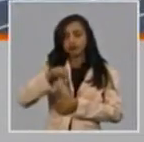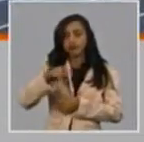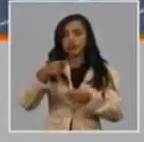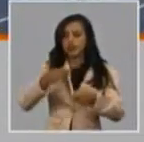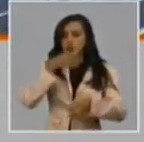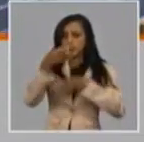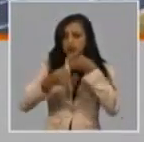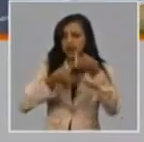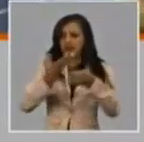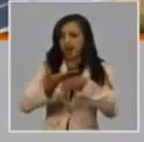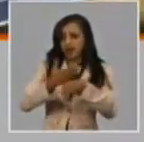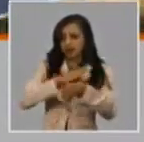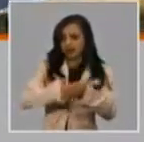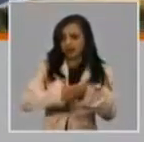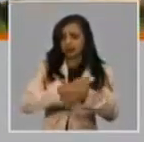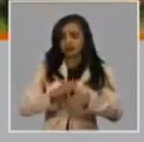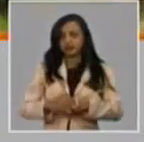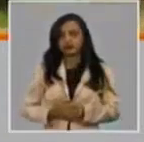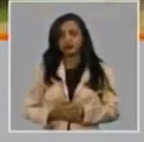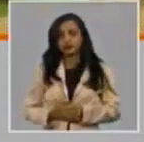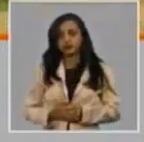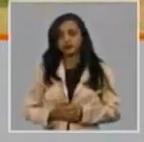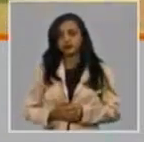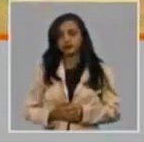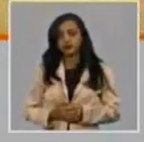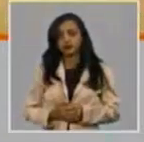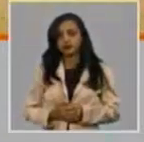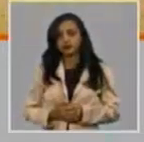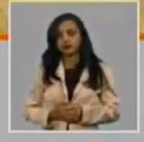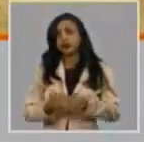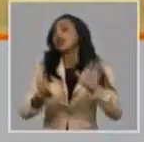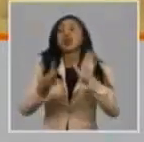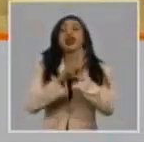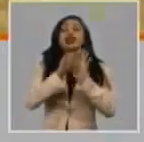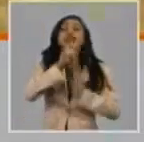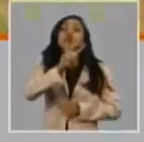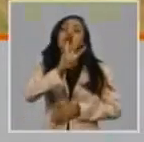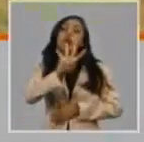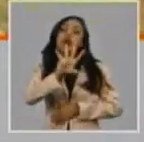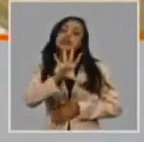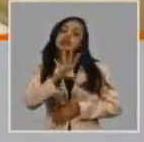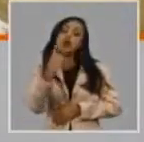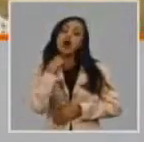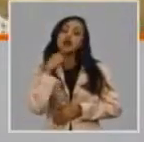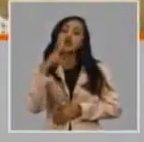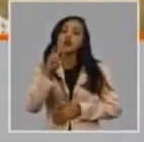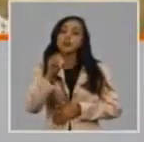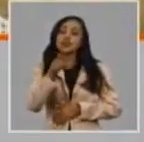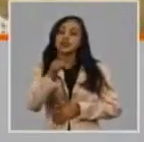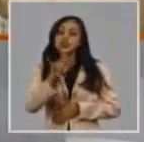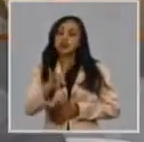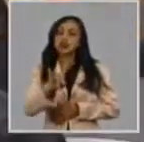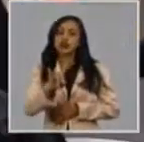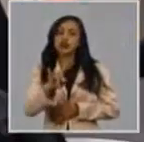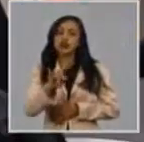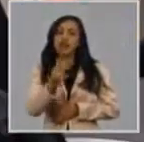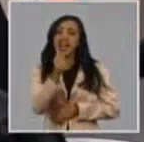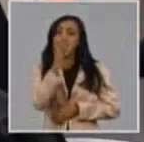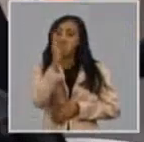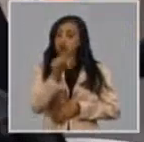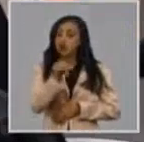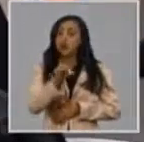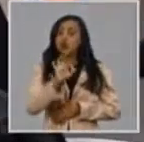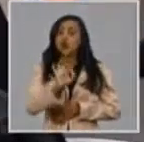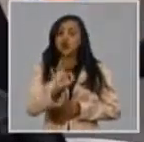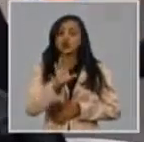referirme específicamente a la venta en plaza, que el Decreto Ley 345 de 2019, en su artículo 8, establece que las